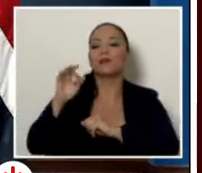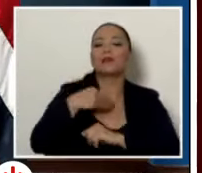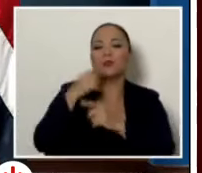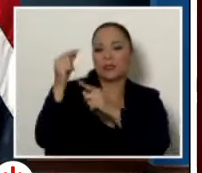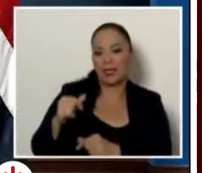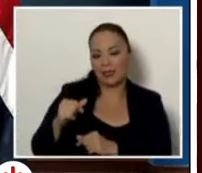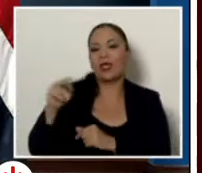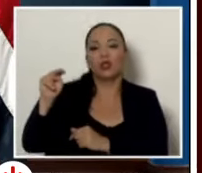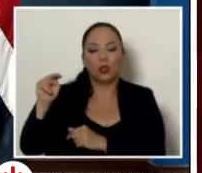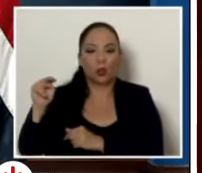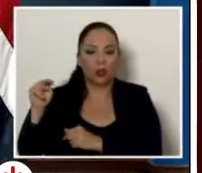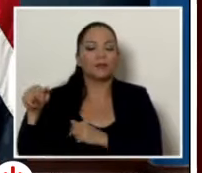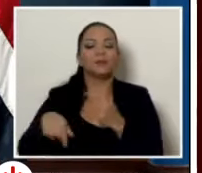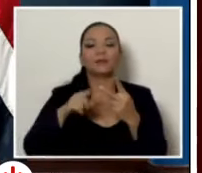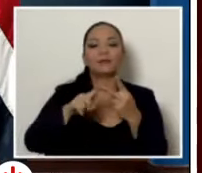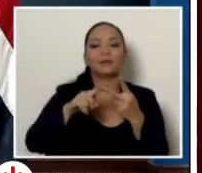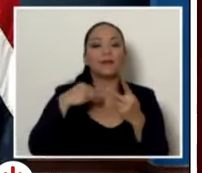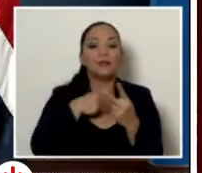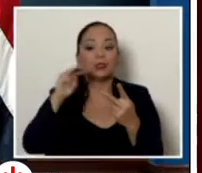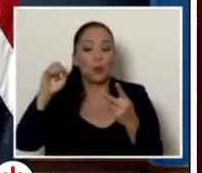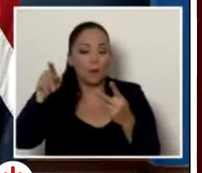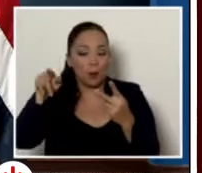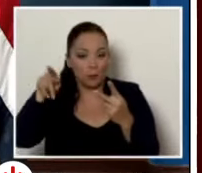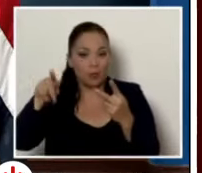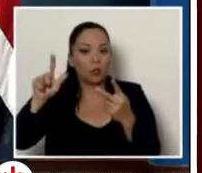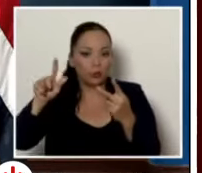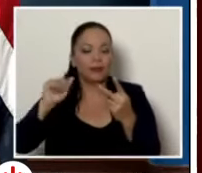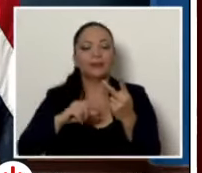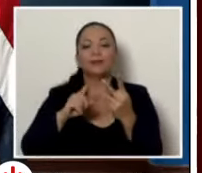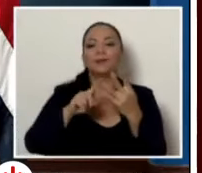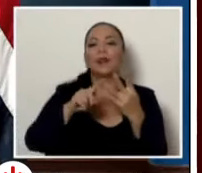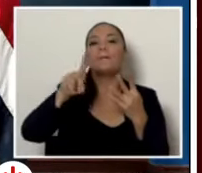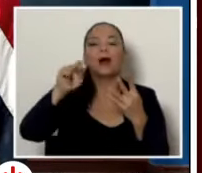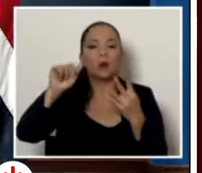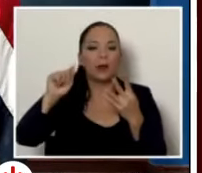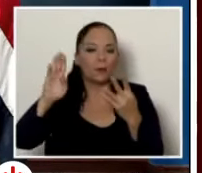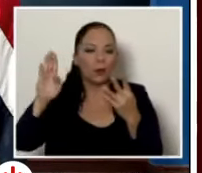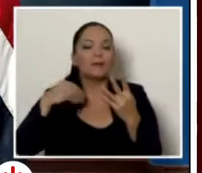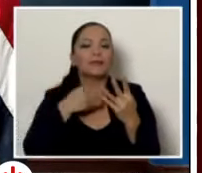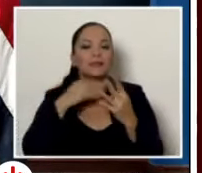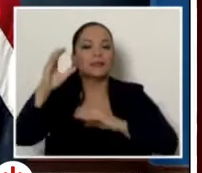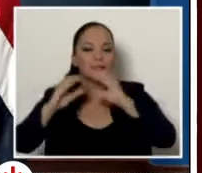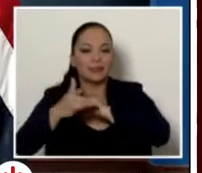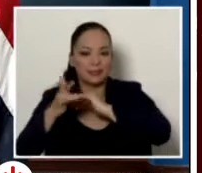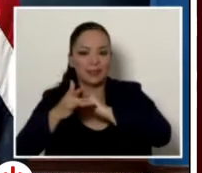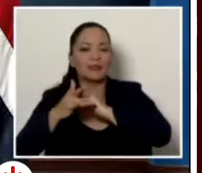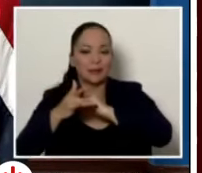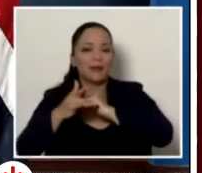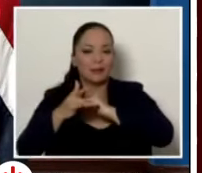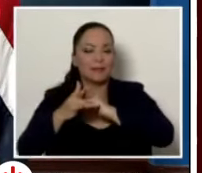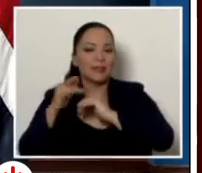de Hacienda, a don Luis Amador Jiménez, ministro de Obras Públicas y Transportes, a la señora Paula Ogante Zamora, ministra de Ciencia, Tecnología y